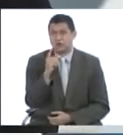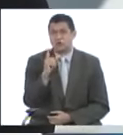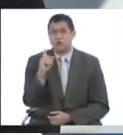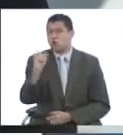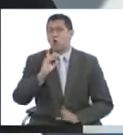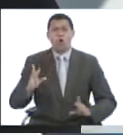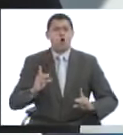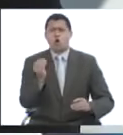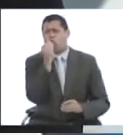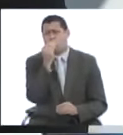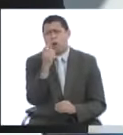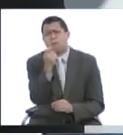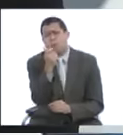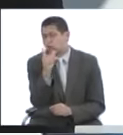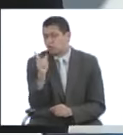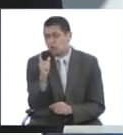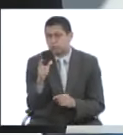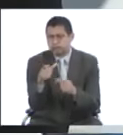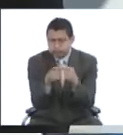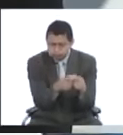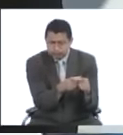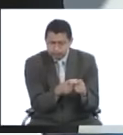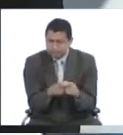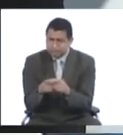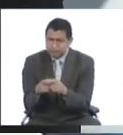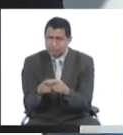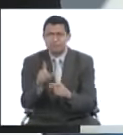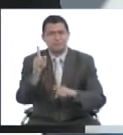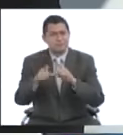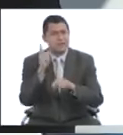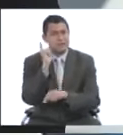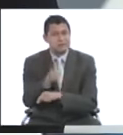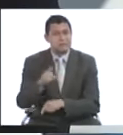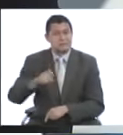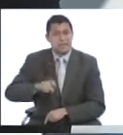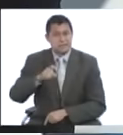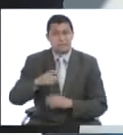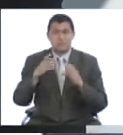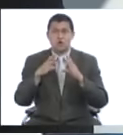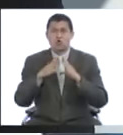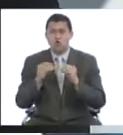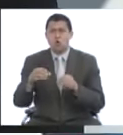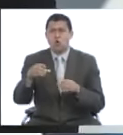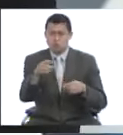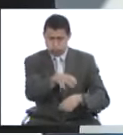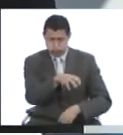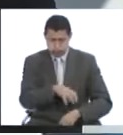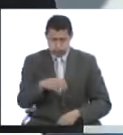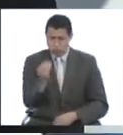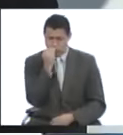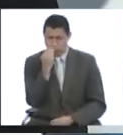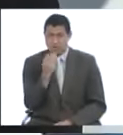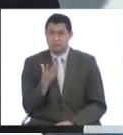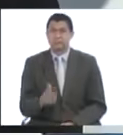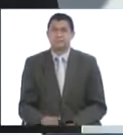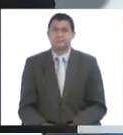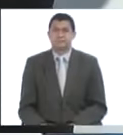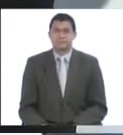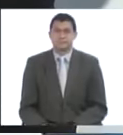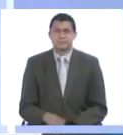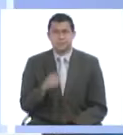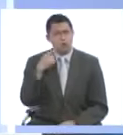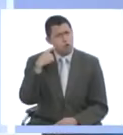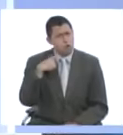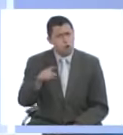dejar de comer cosas, es comer las cosas en la proporción, en la cantidad que se requiere, y todos los grupos de alimentos que estén adecuadamente representados.